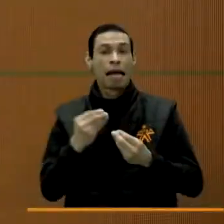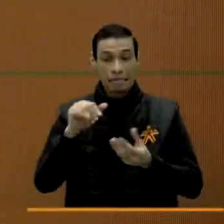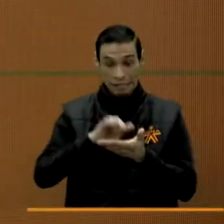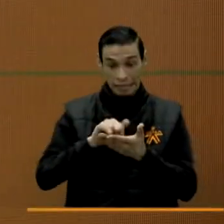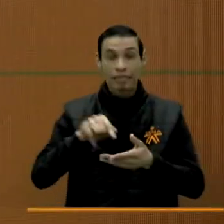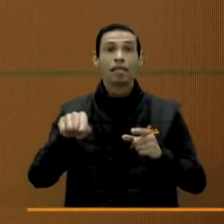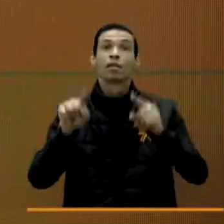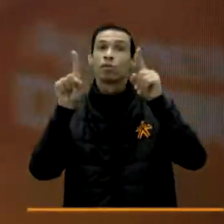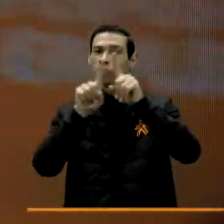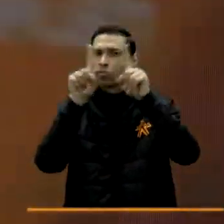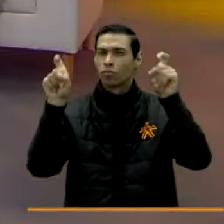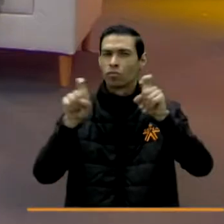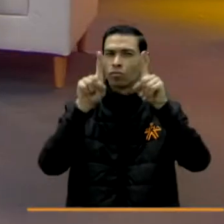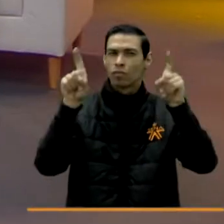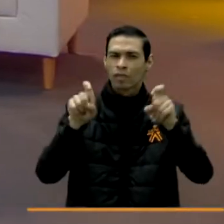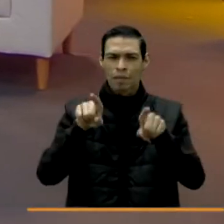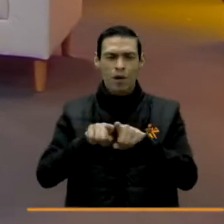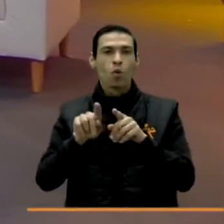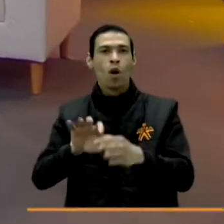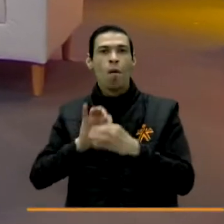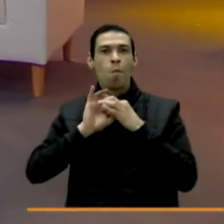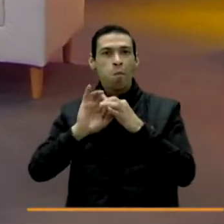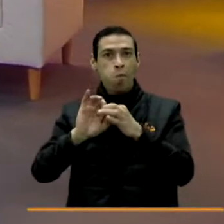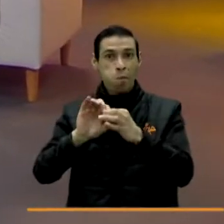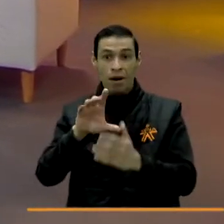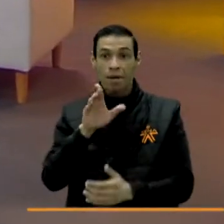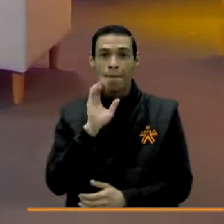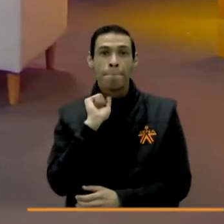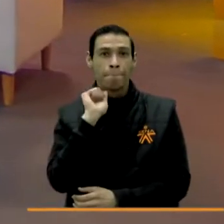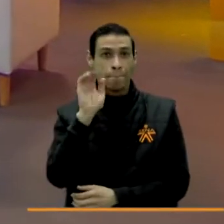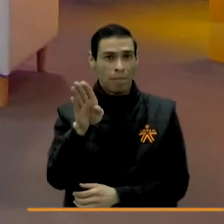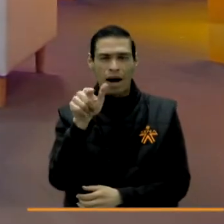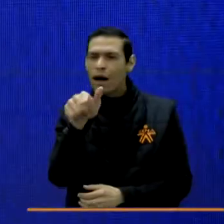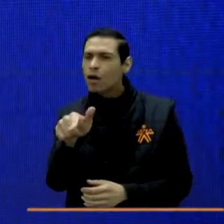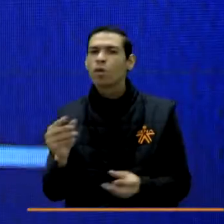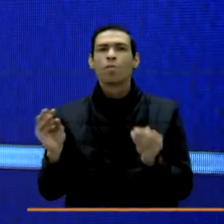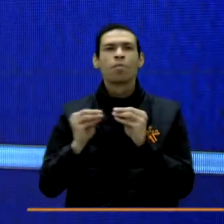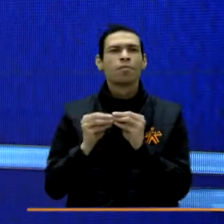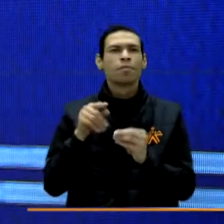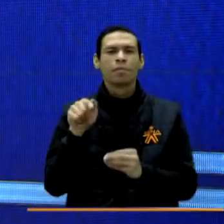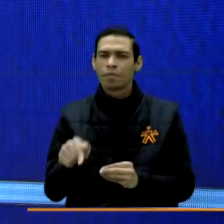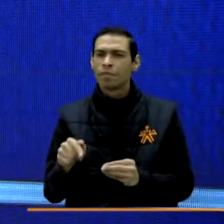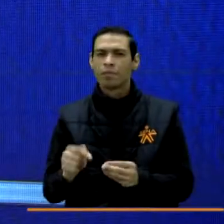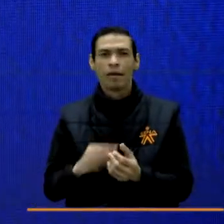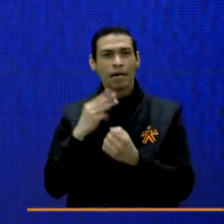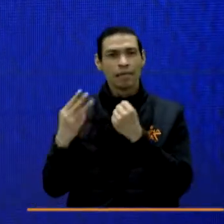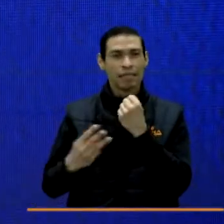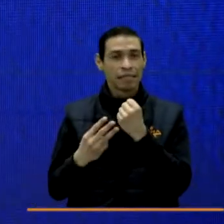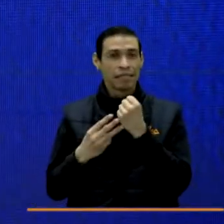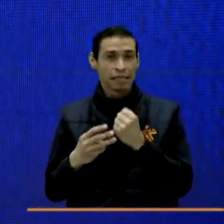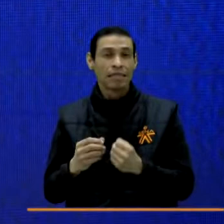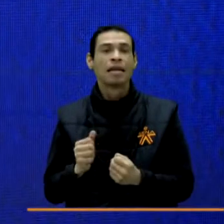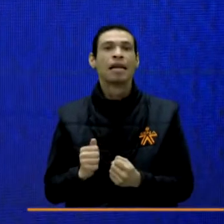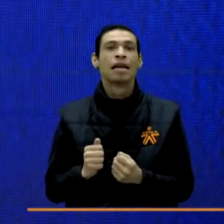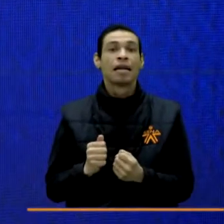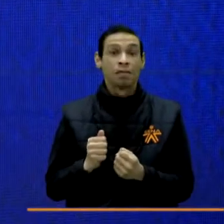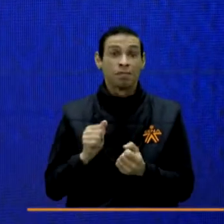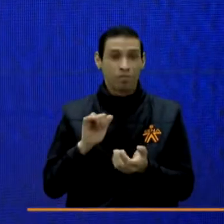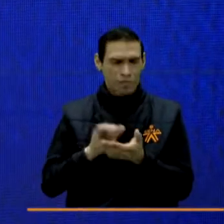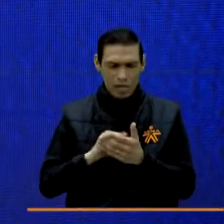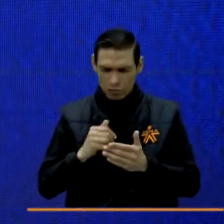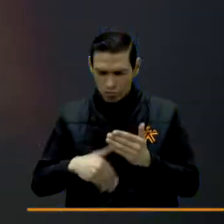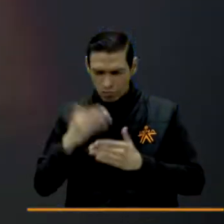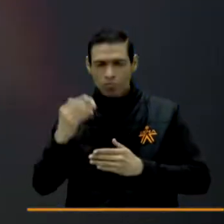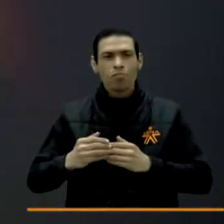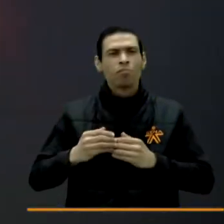el día de hoy cómo funciona este tema de la alianza que tiene el Banco BBVA con el SENA, cómo se va adelantando